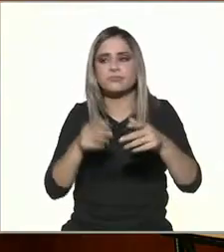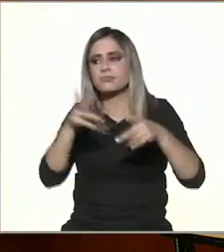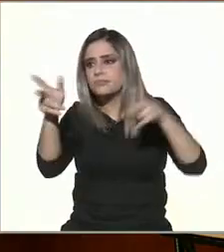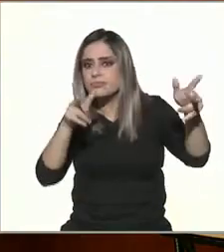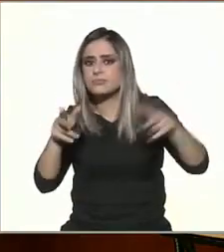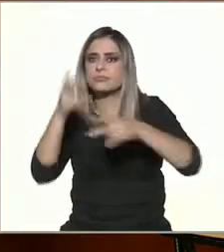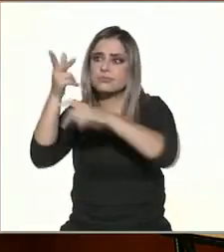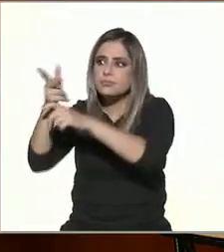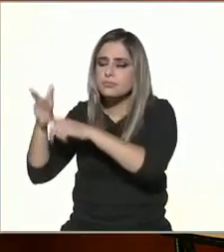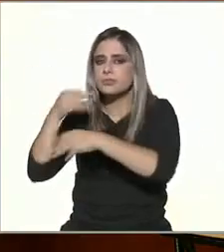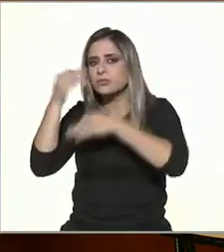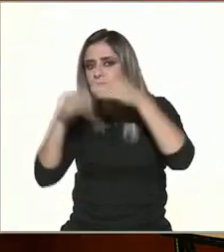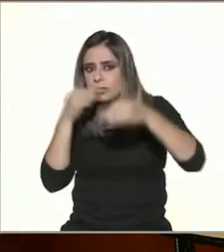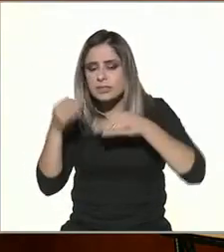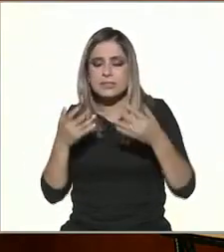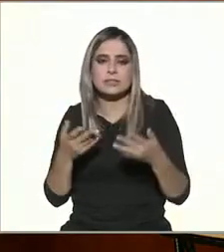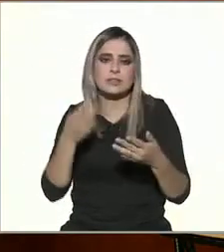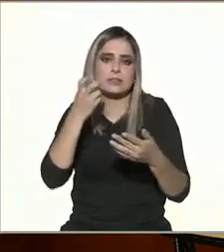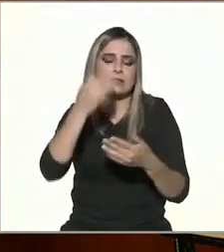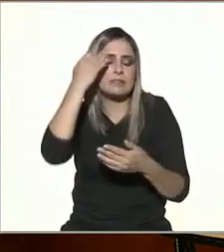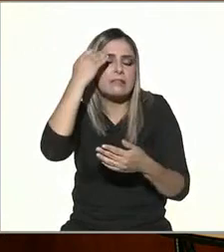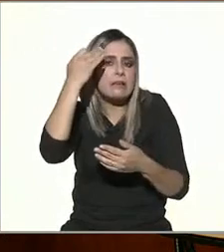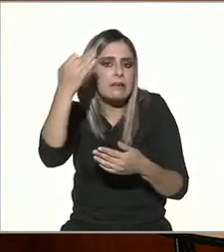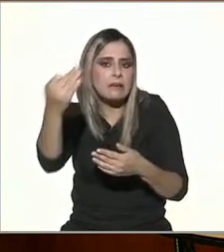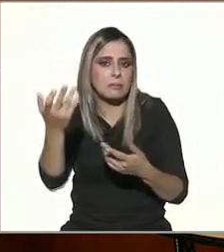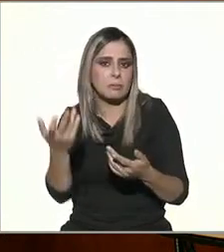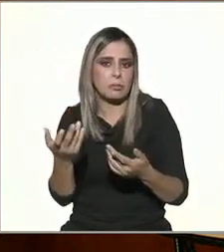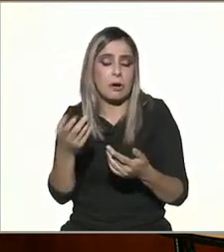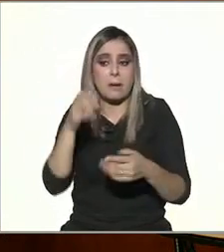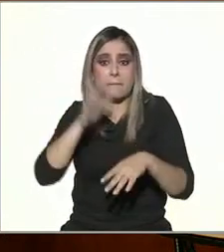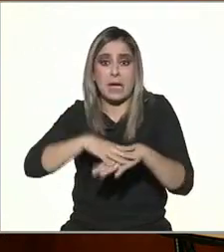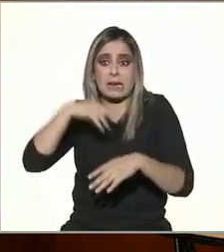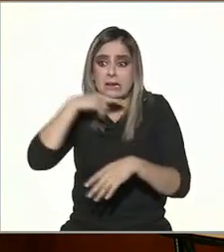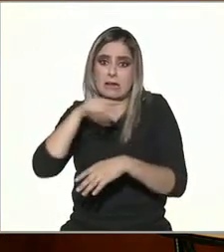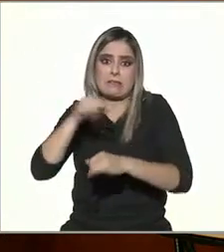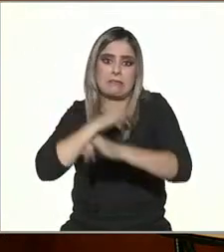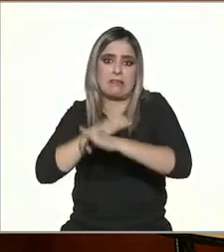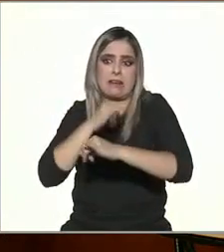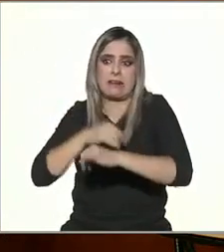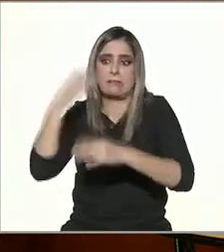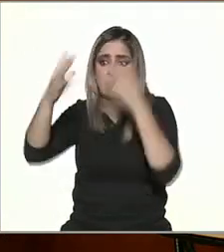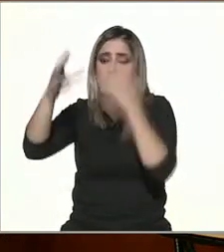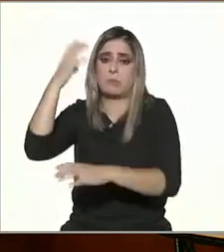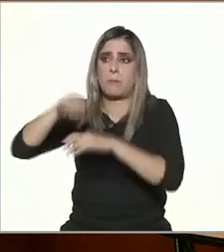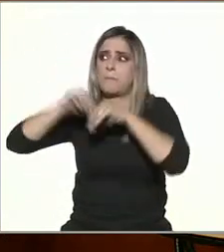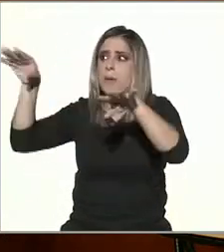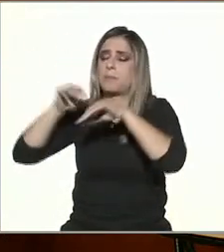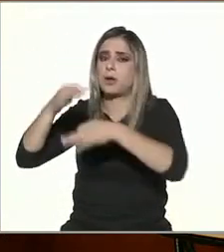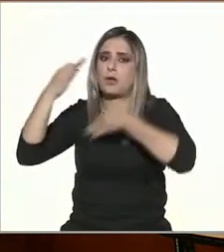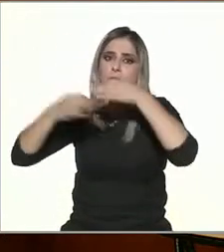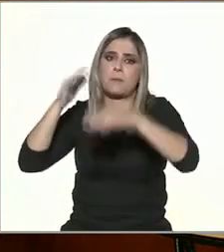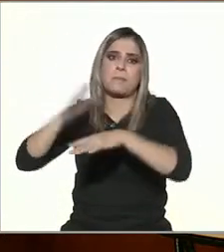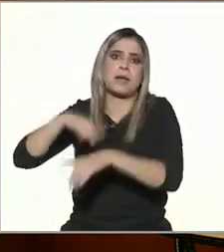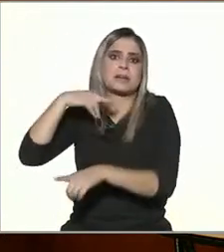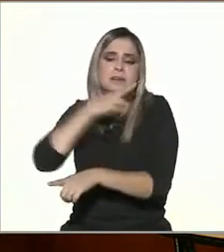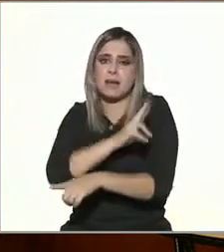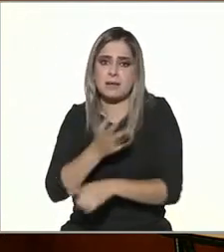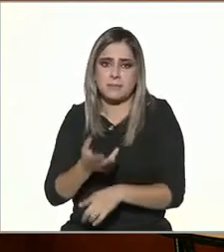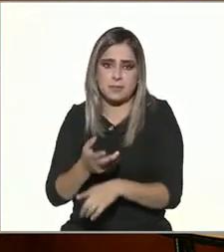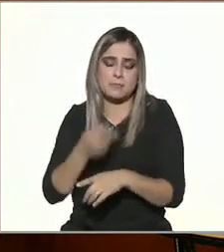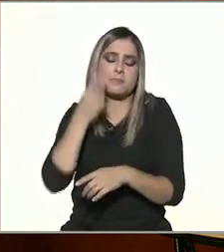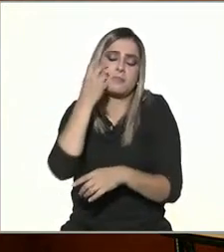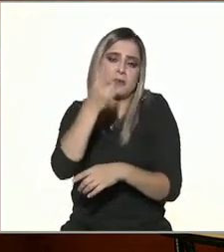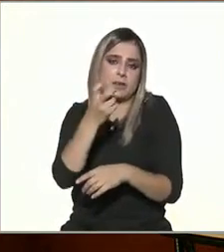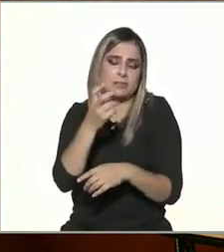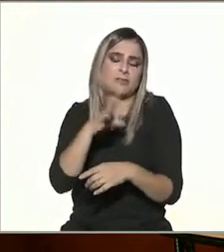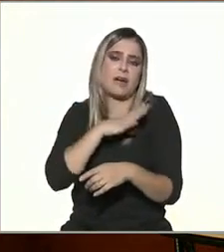de las personas que hoy en día usamos Internet. No hay medio en el mundo que pueda cubrir eso. Y en ese sentido, pues, surge todas estas crisis